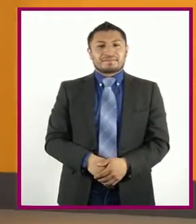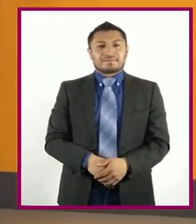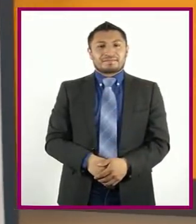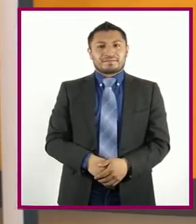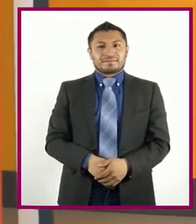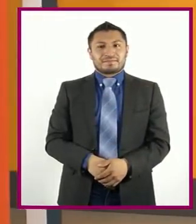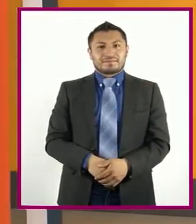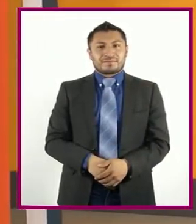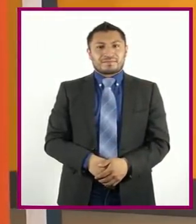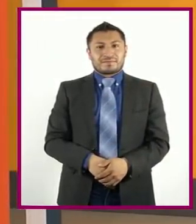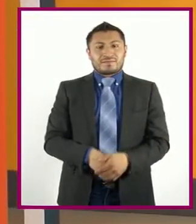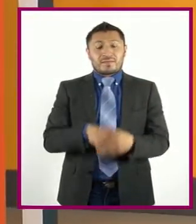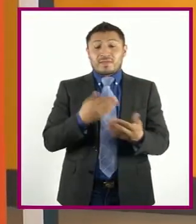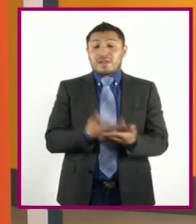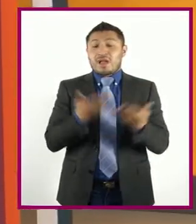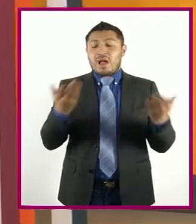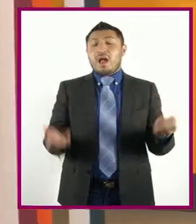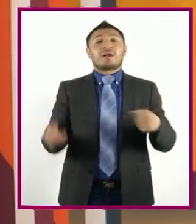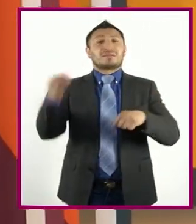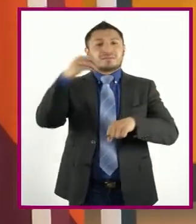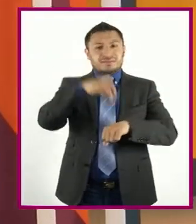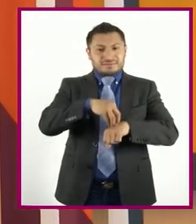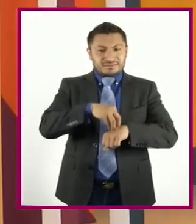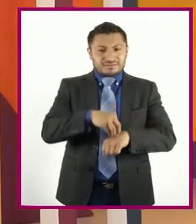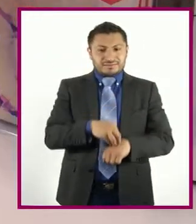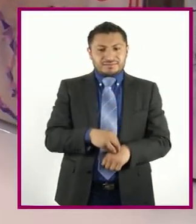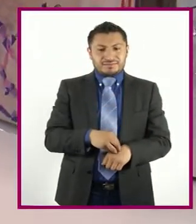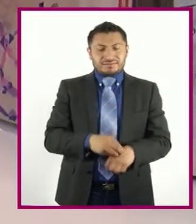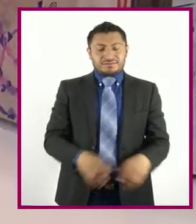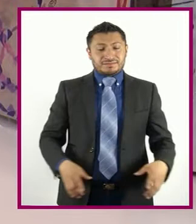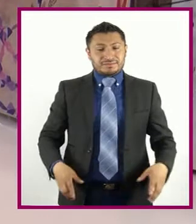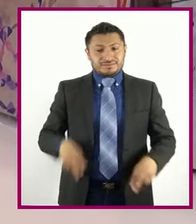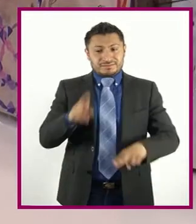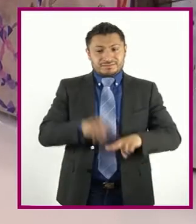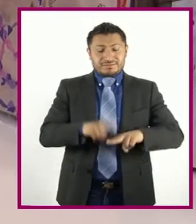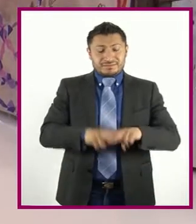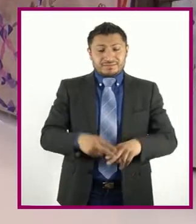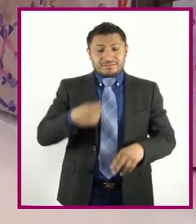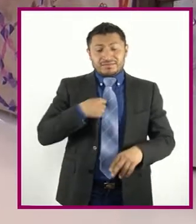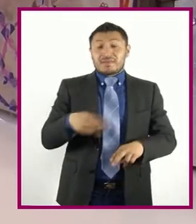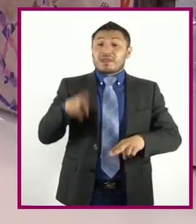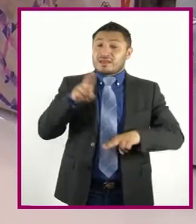Vamos a colocar Este paraquete Aquí